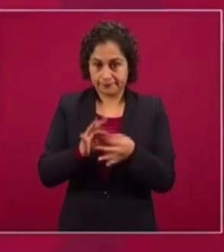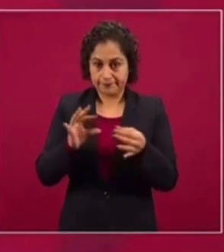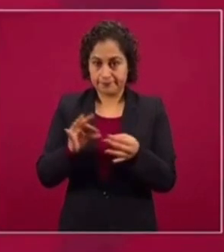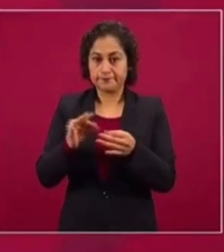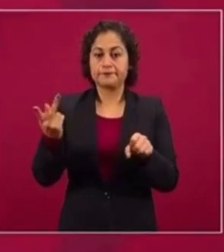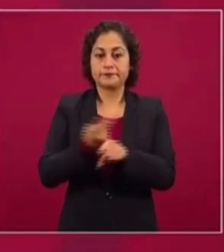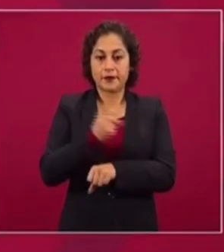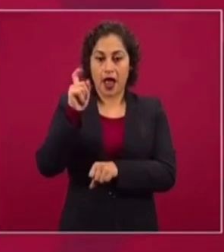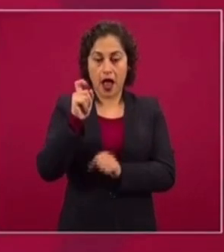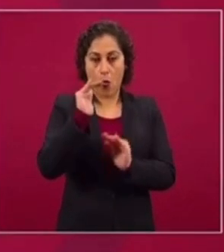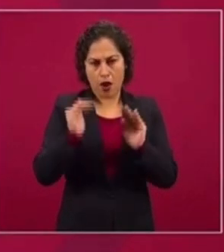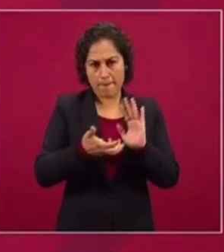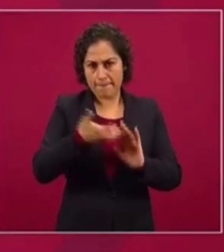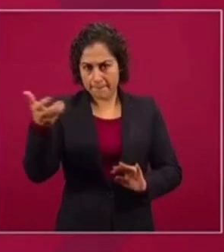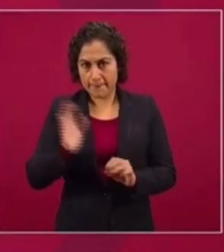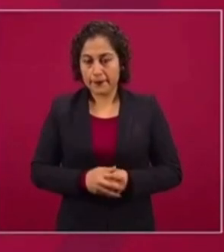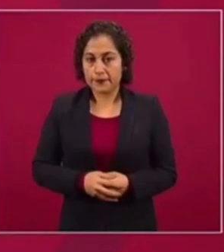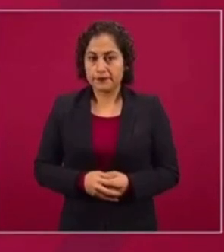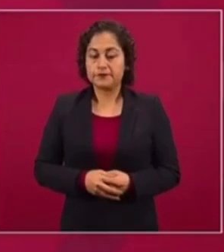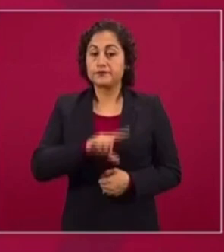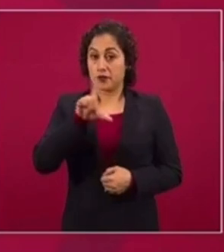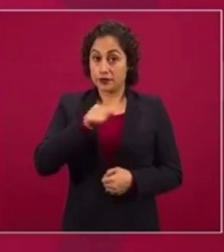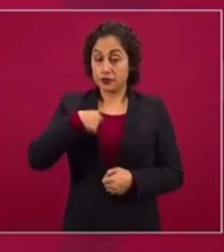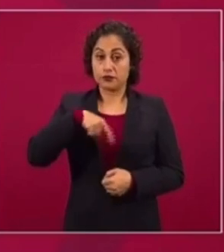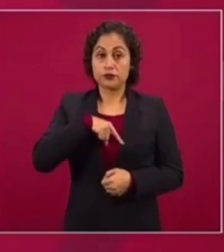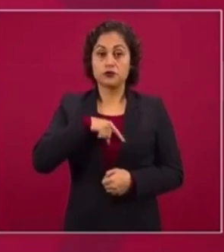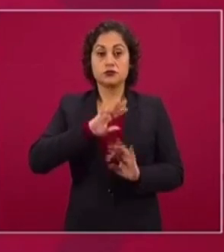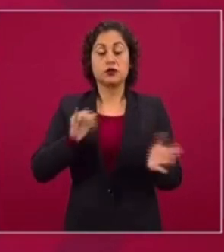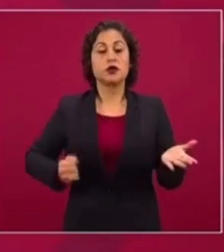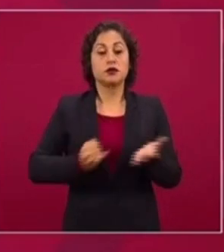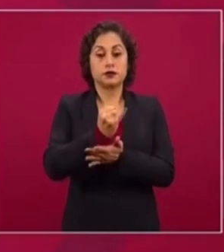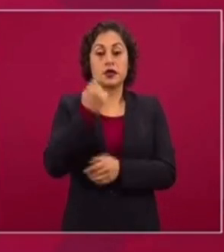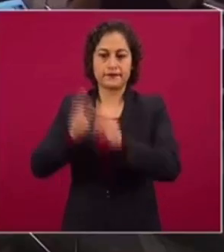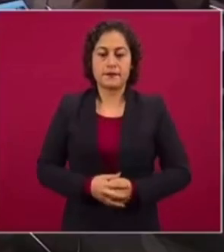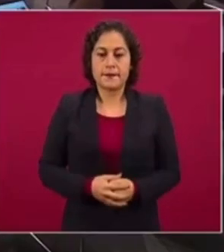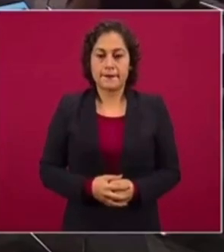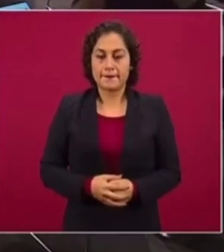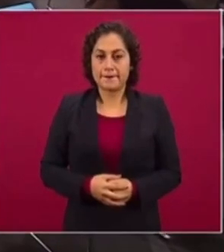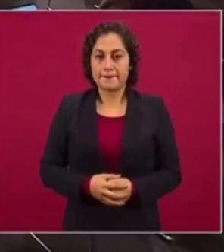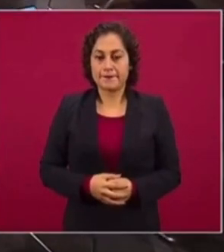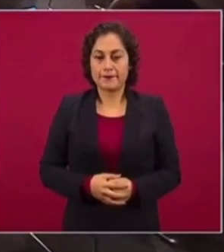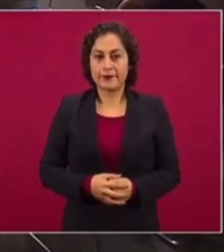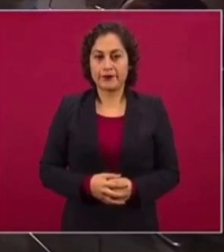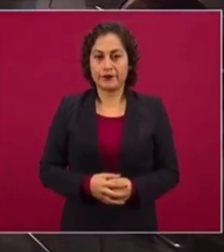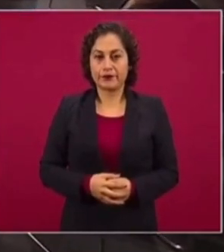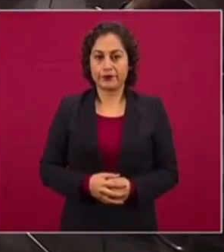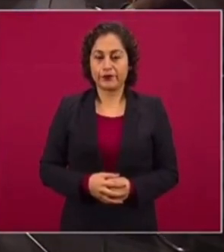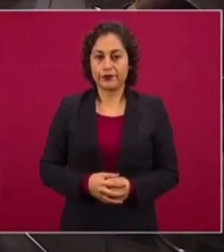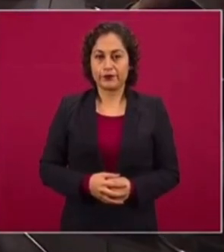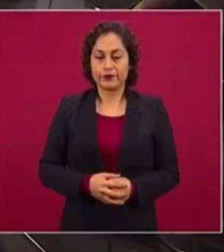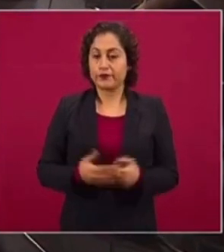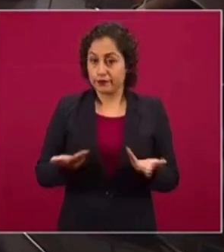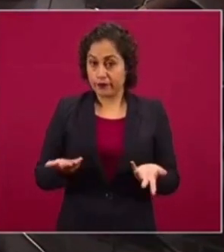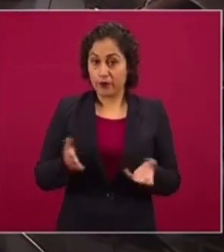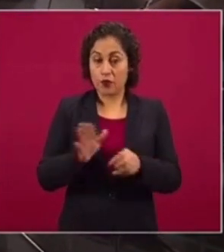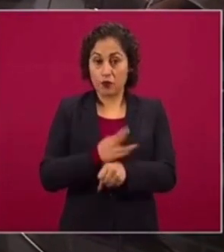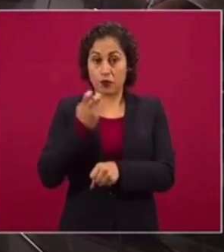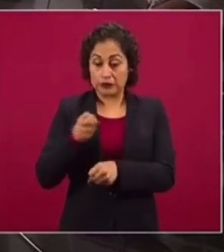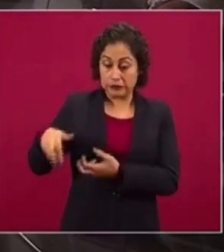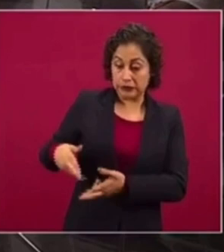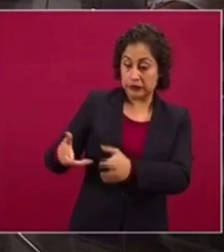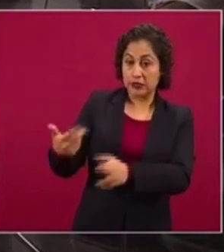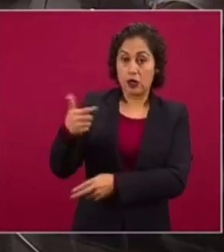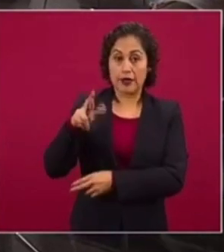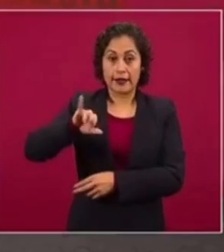menos agua, tuvimos que optar. Hay una compuerta. Entonces, ese río